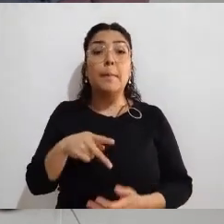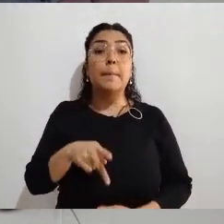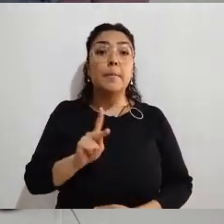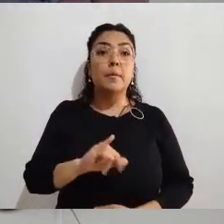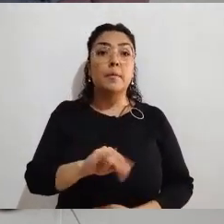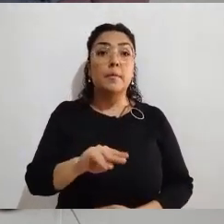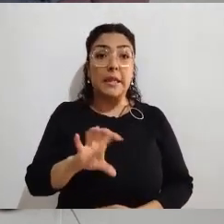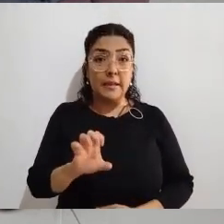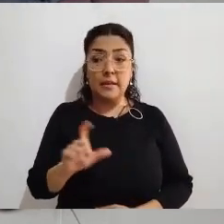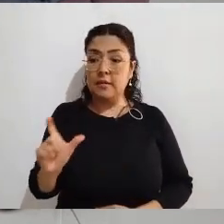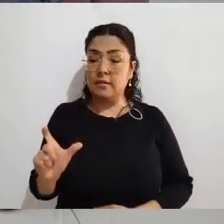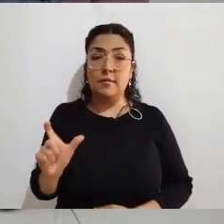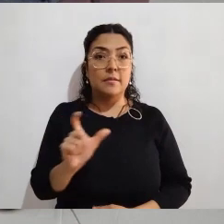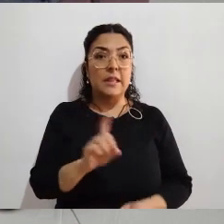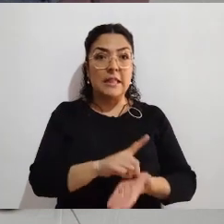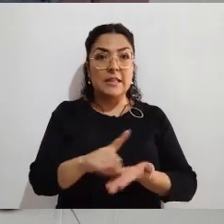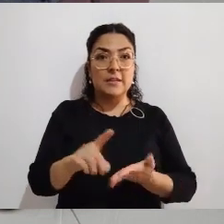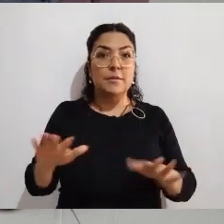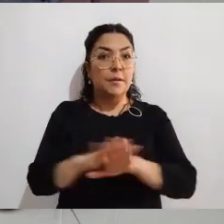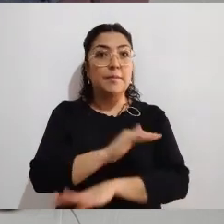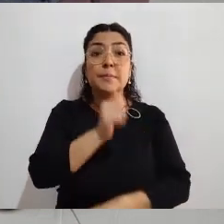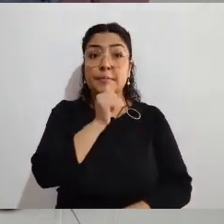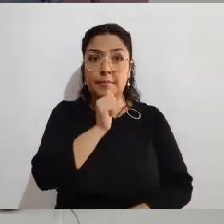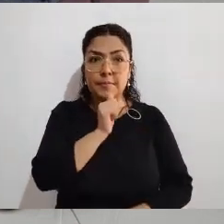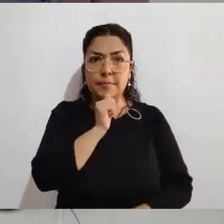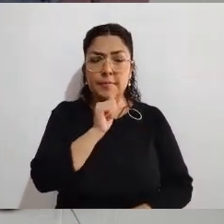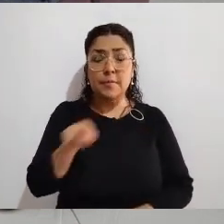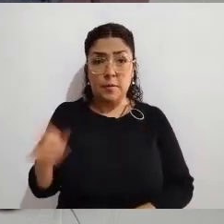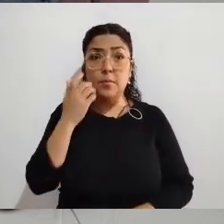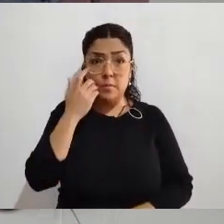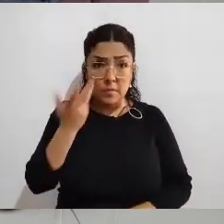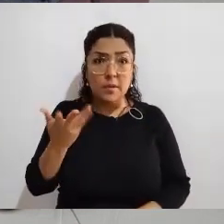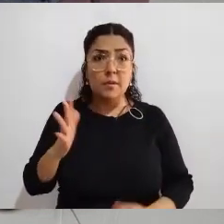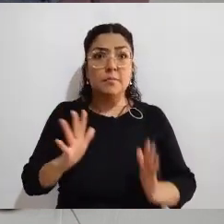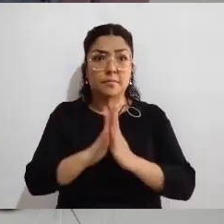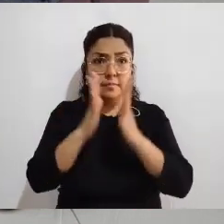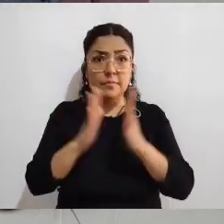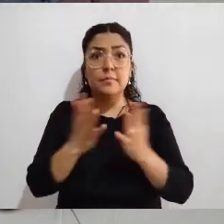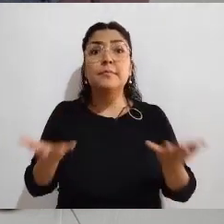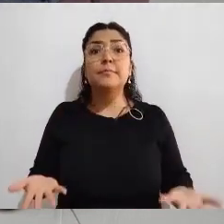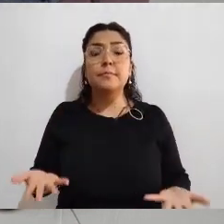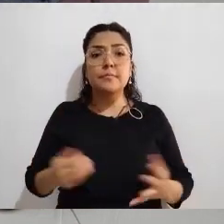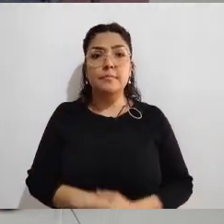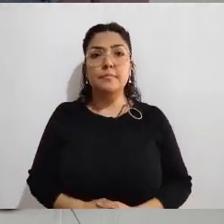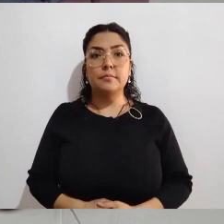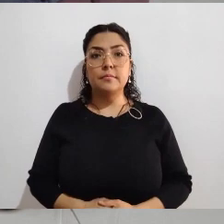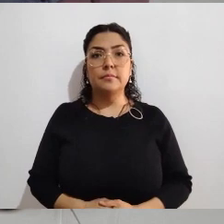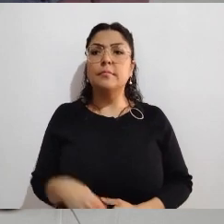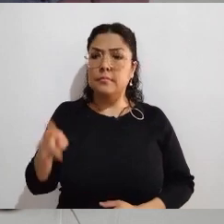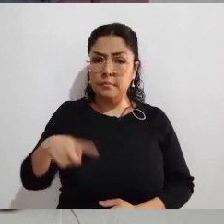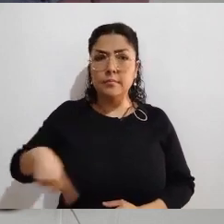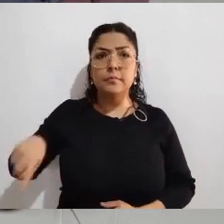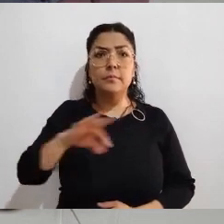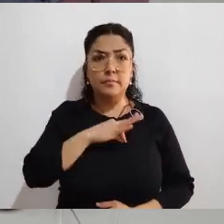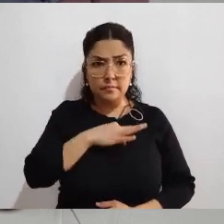Pero quieren participar, tienen interés en conocer cómo se llevan a cabo los procesos aquí en el Estado de Coahuila. O sea, la observación electoral es un buen